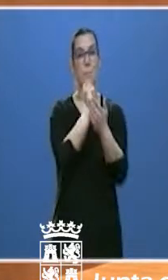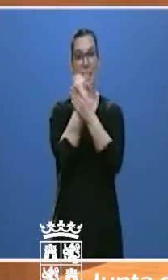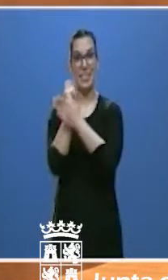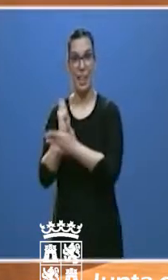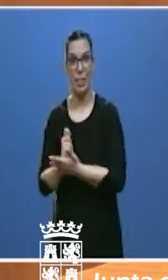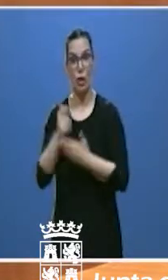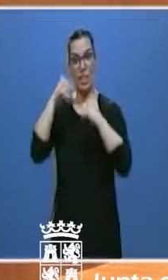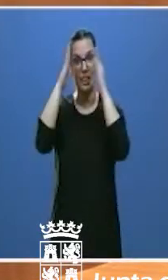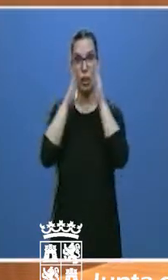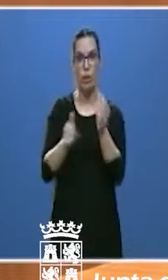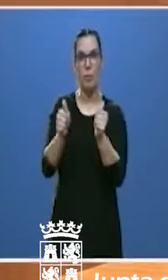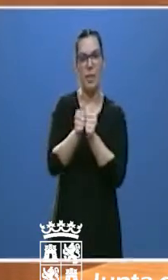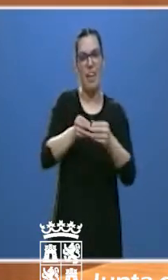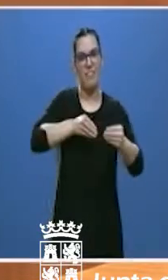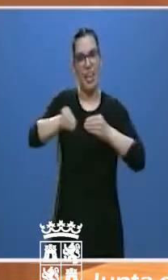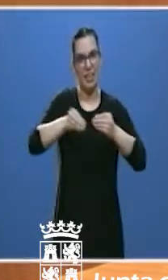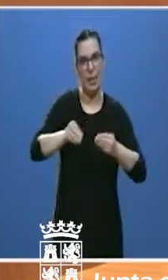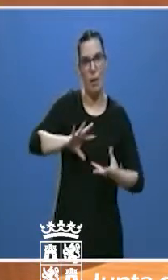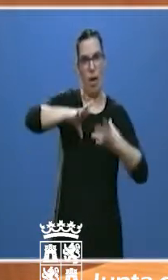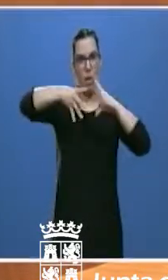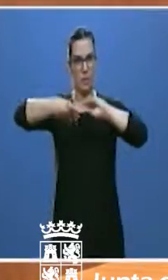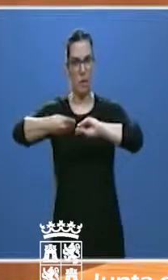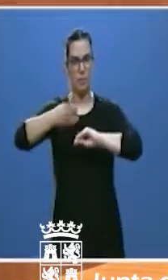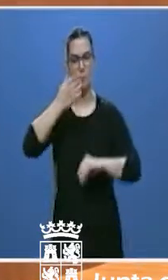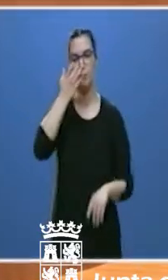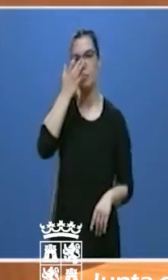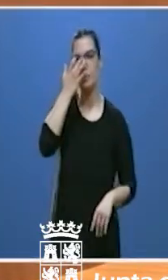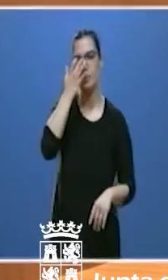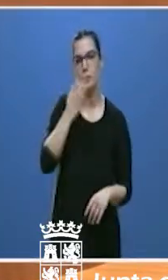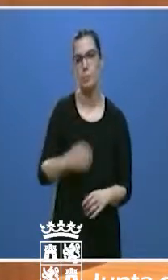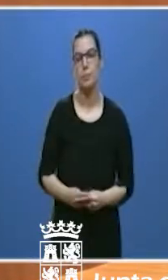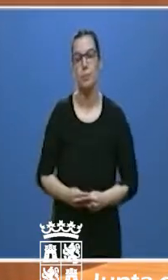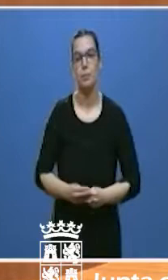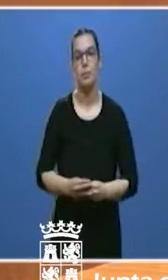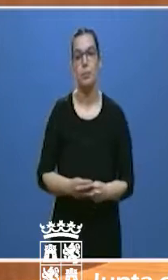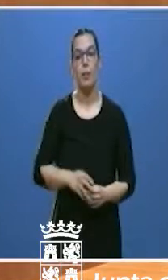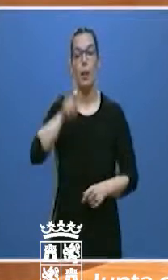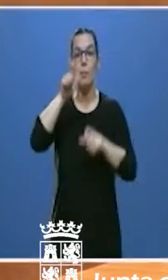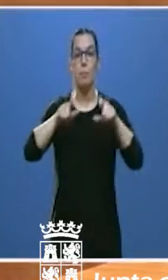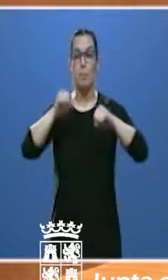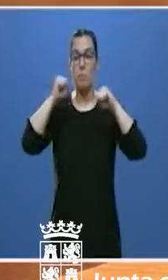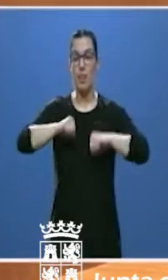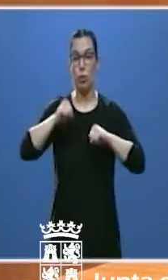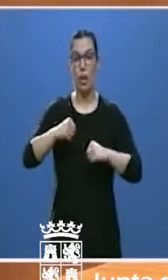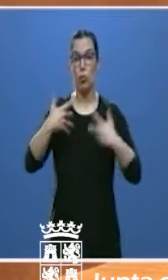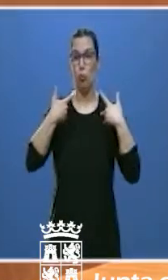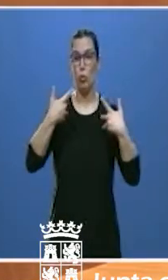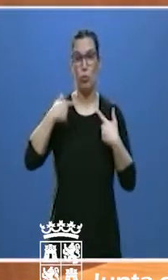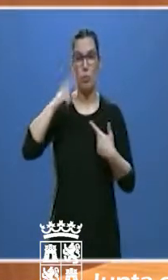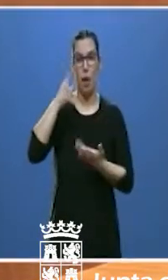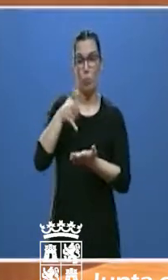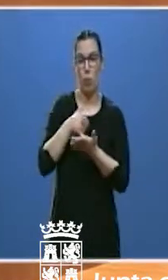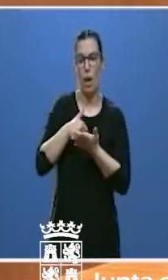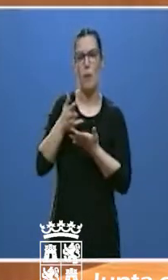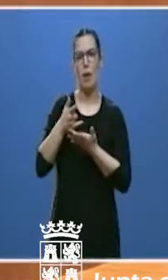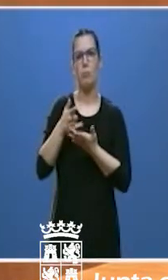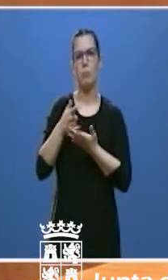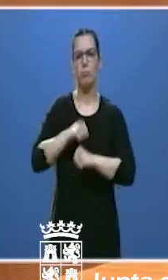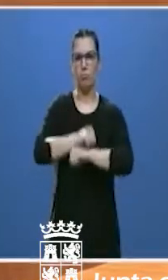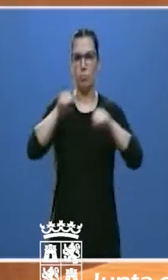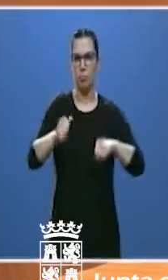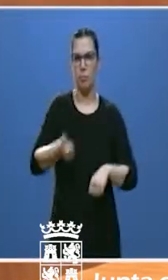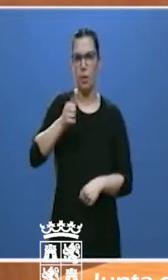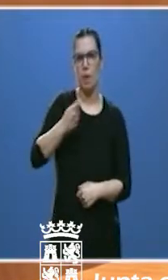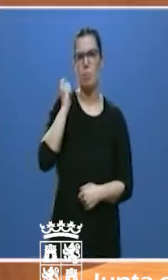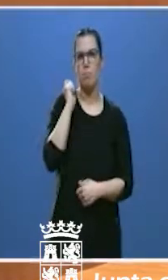atención a la dependencia. Impulsando las prestaciones para las personas más vulnerables, pese al contexto nacional